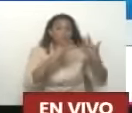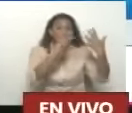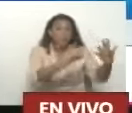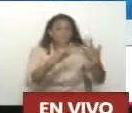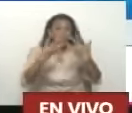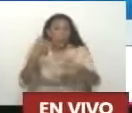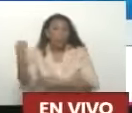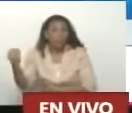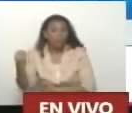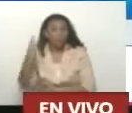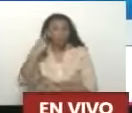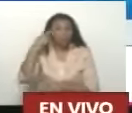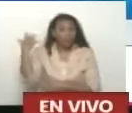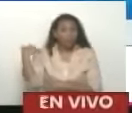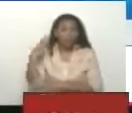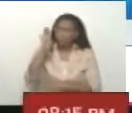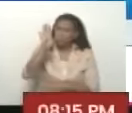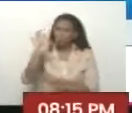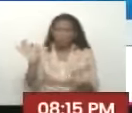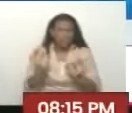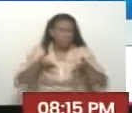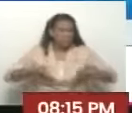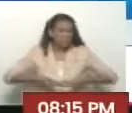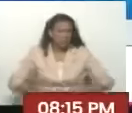Montezuma Tú no habías nacido